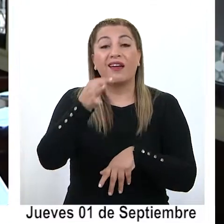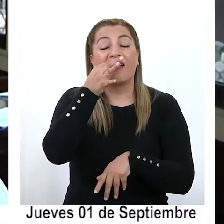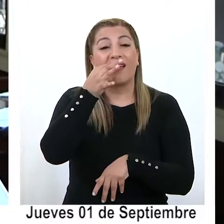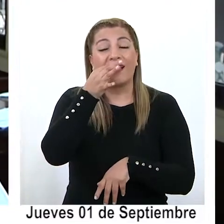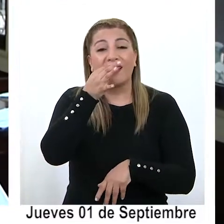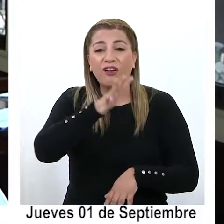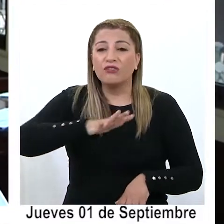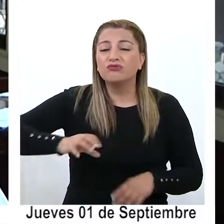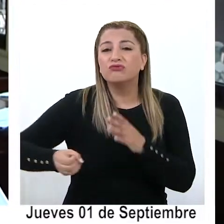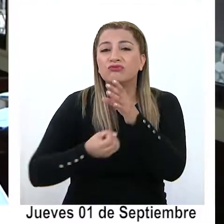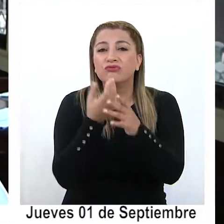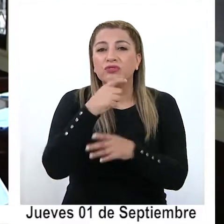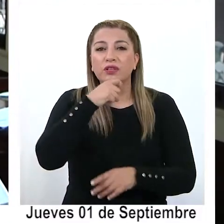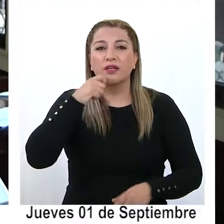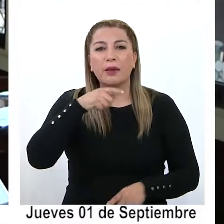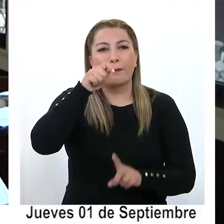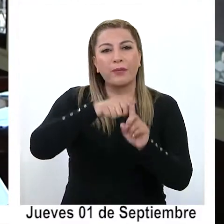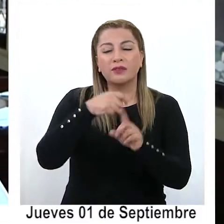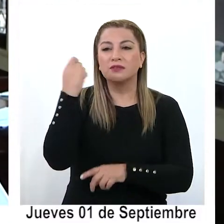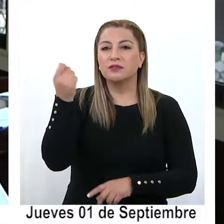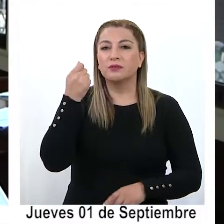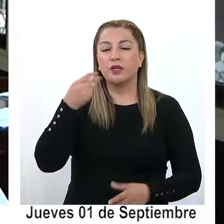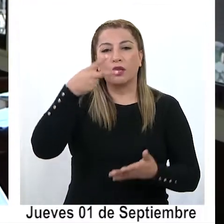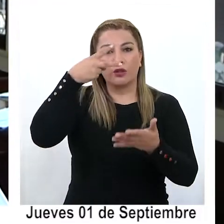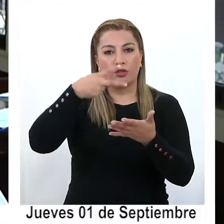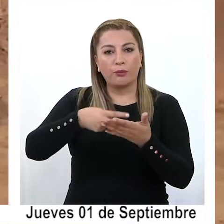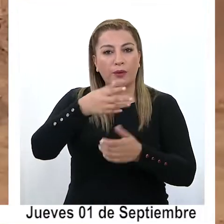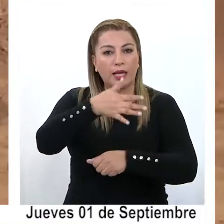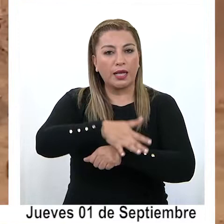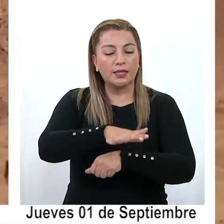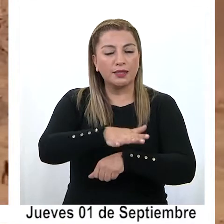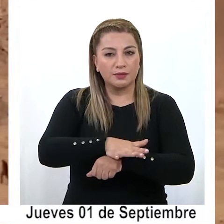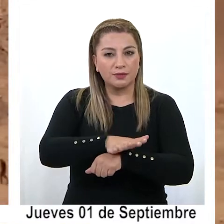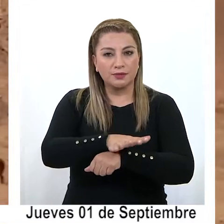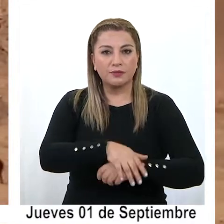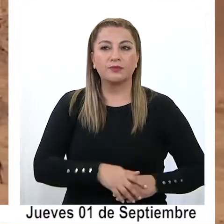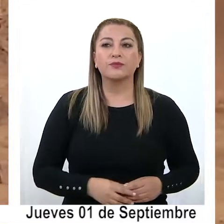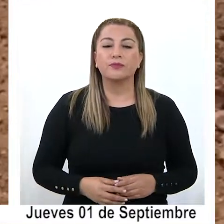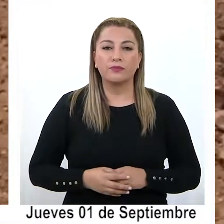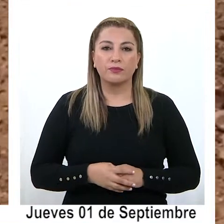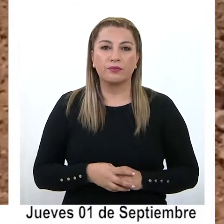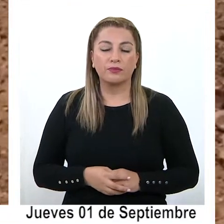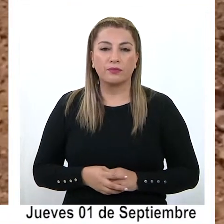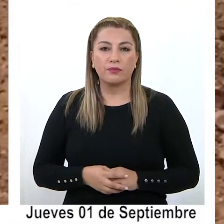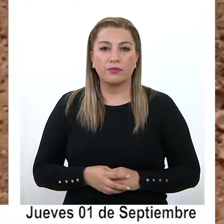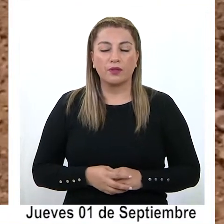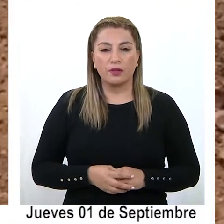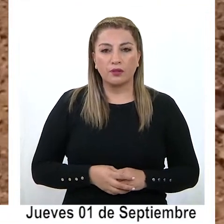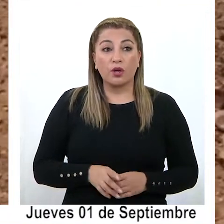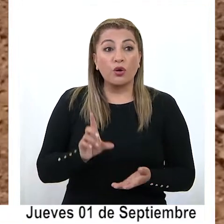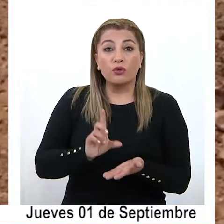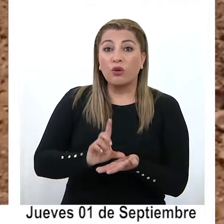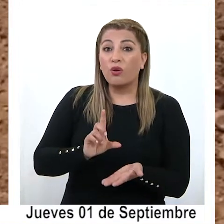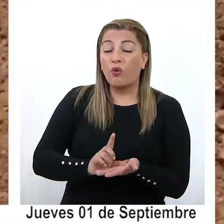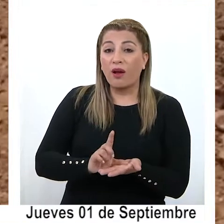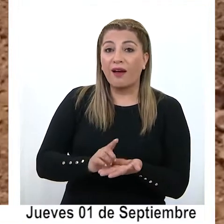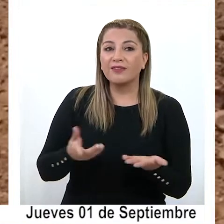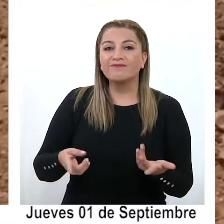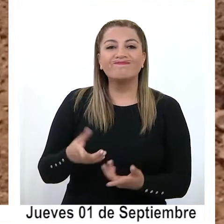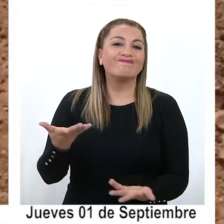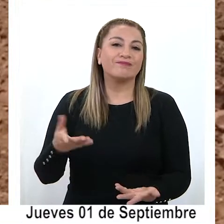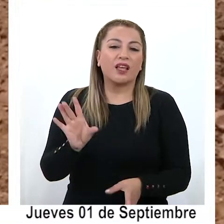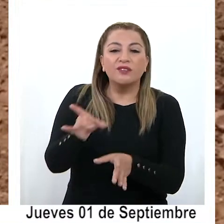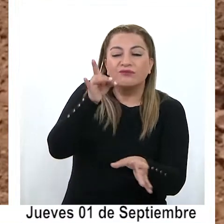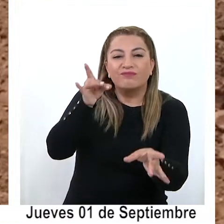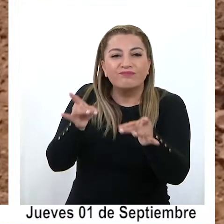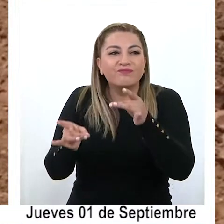florido en septiembre del 2015. Los sitios arqueológicos, por razones obvias,